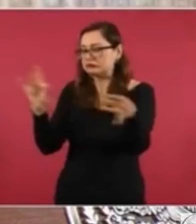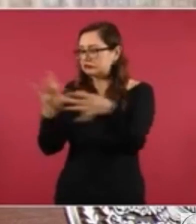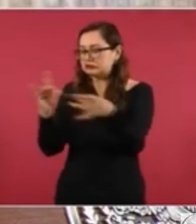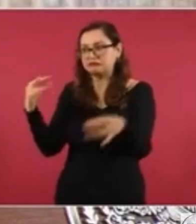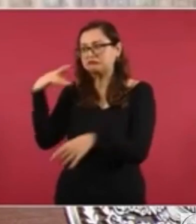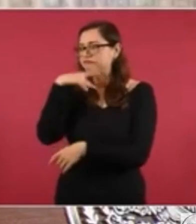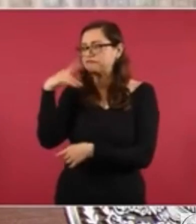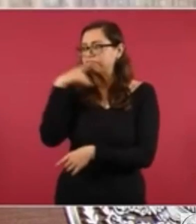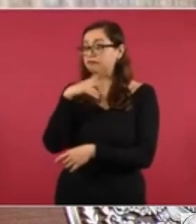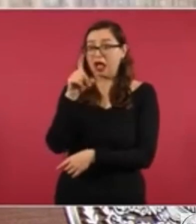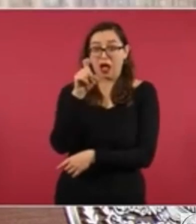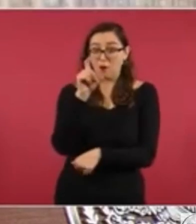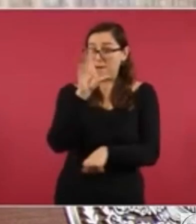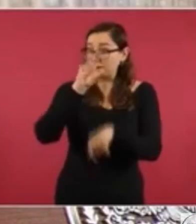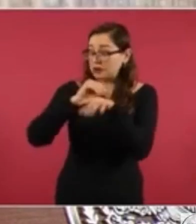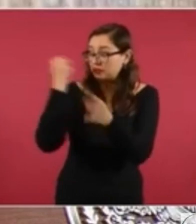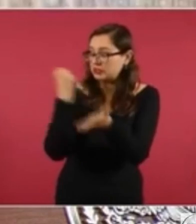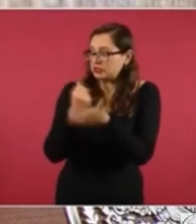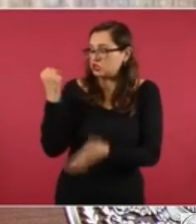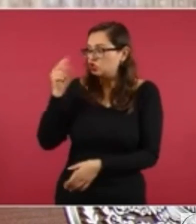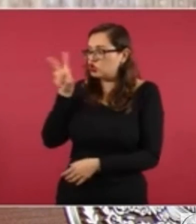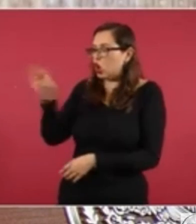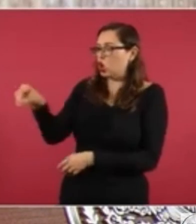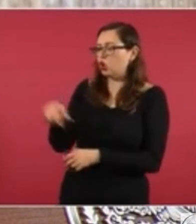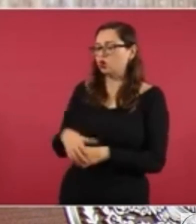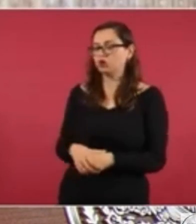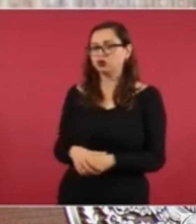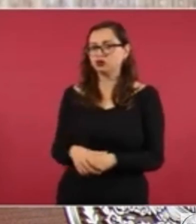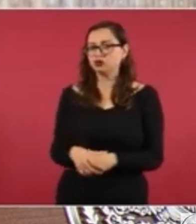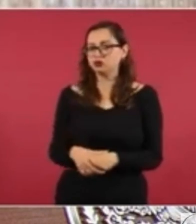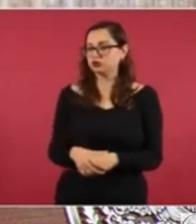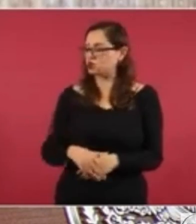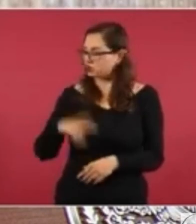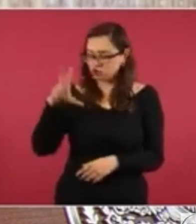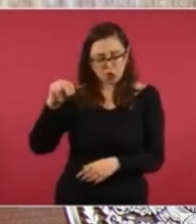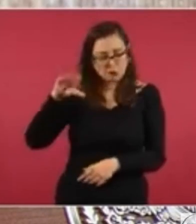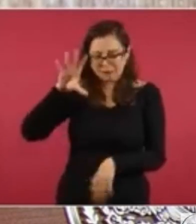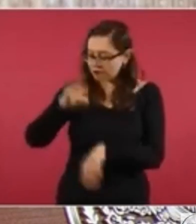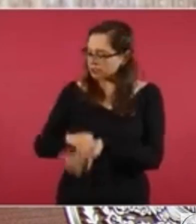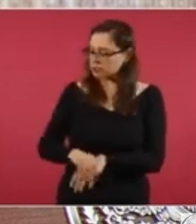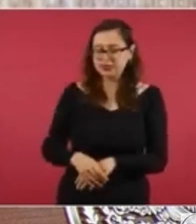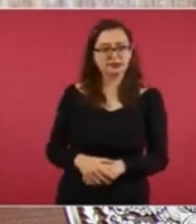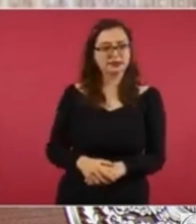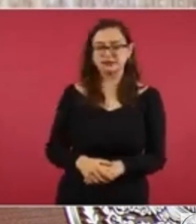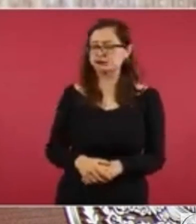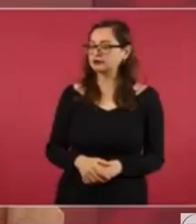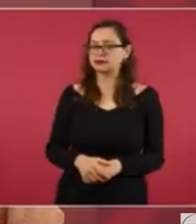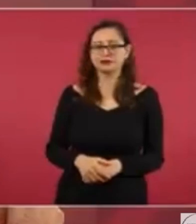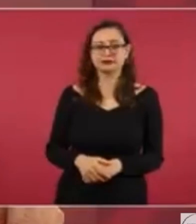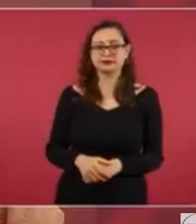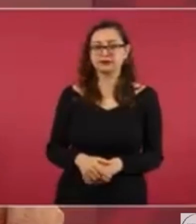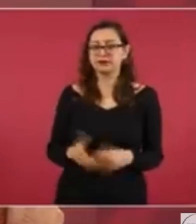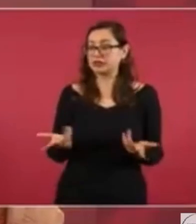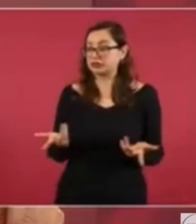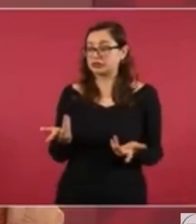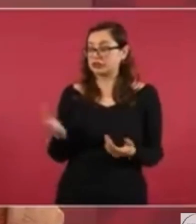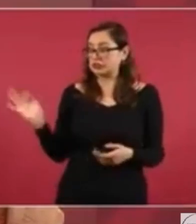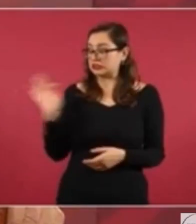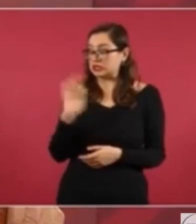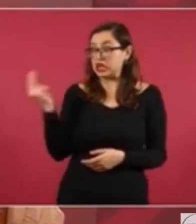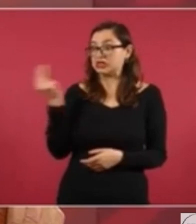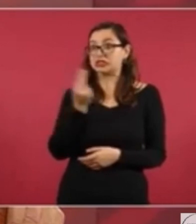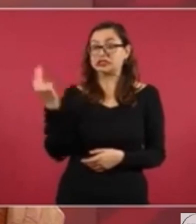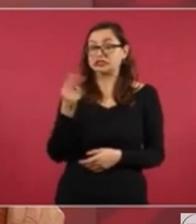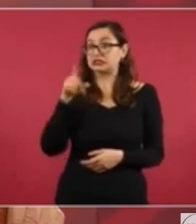y que si se necesita que se